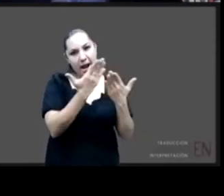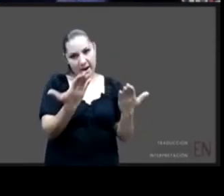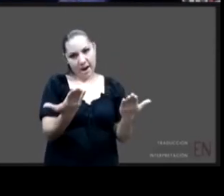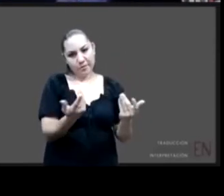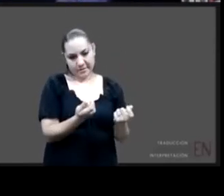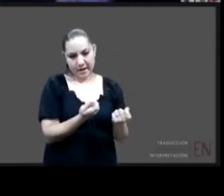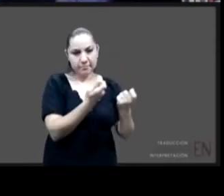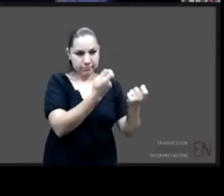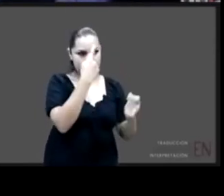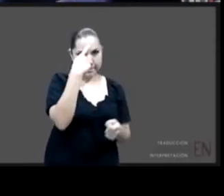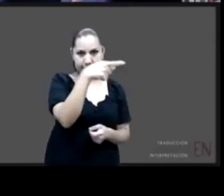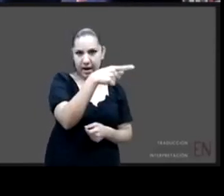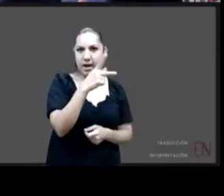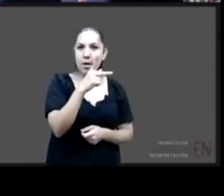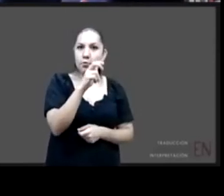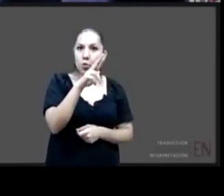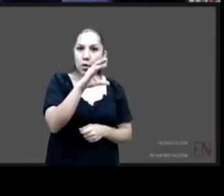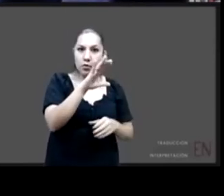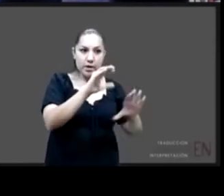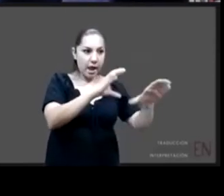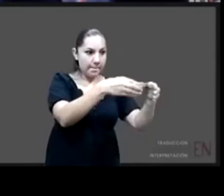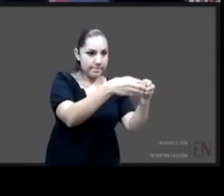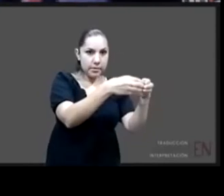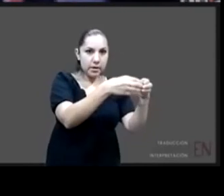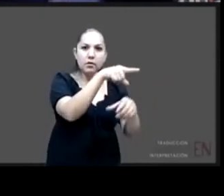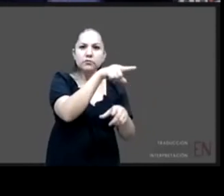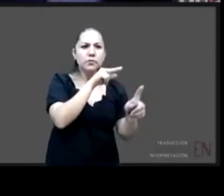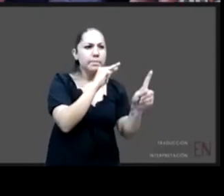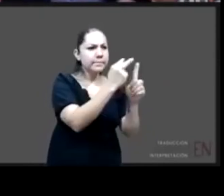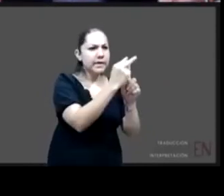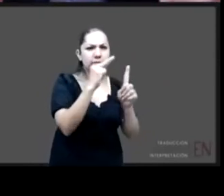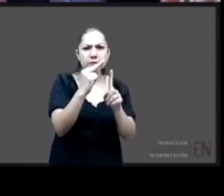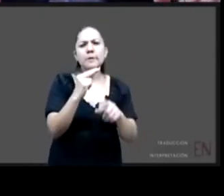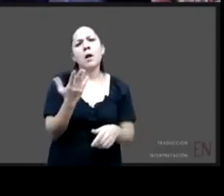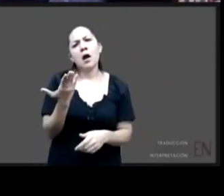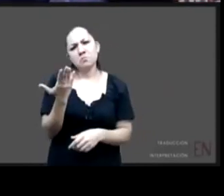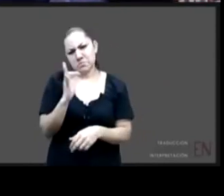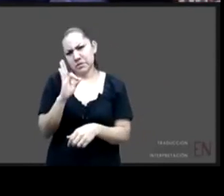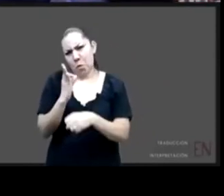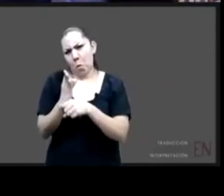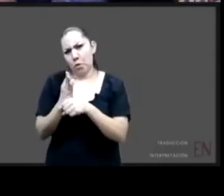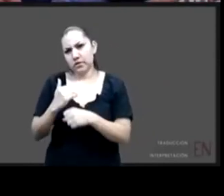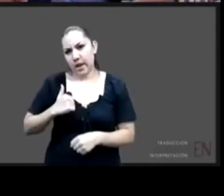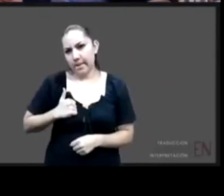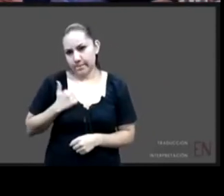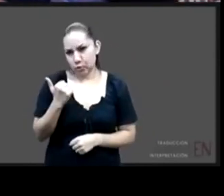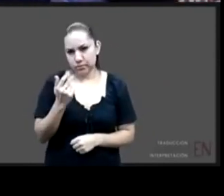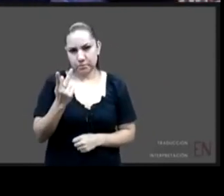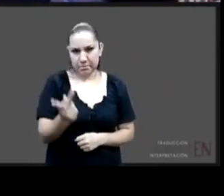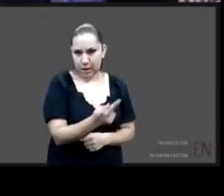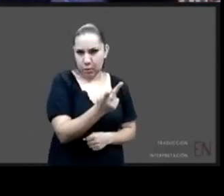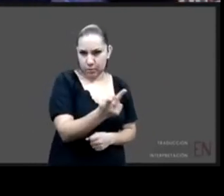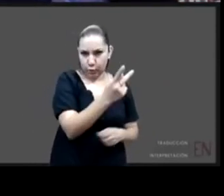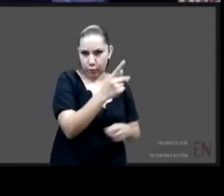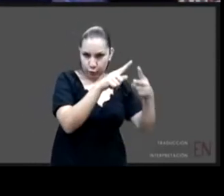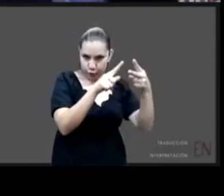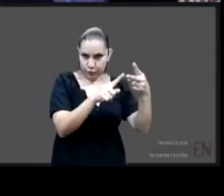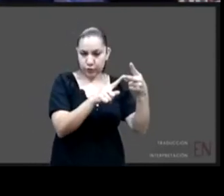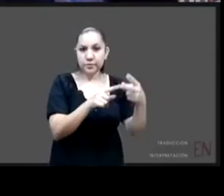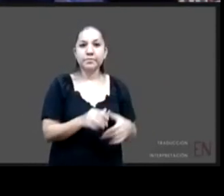las procuradurías y de una vez ponerte ya dos preguntas que a lo mejor vas a responderlas y que nos han